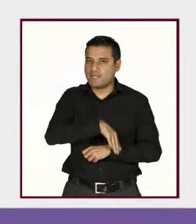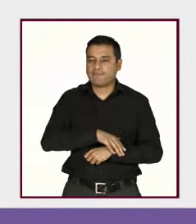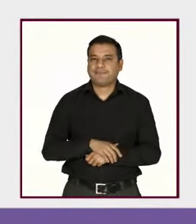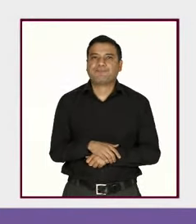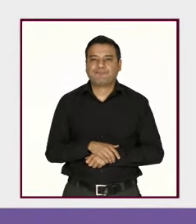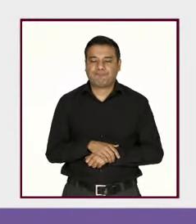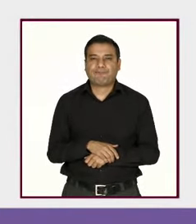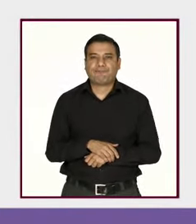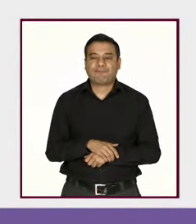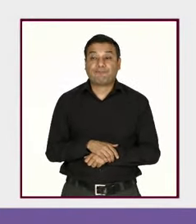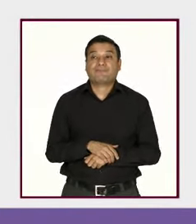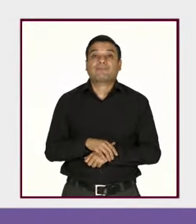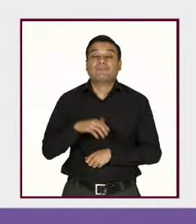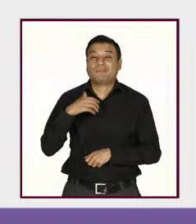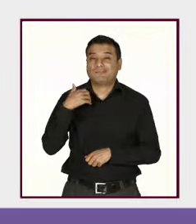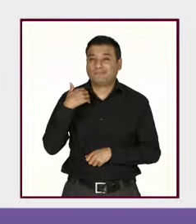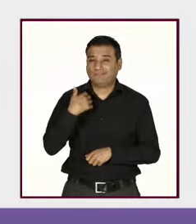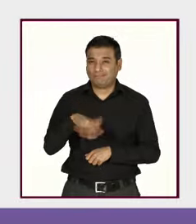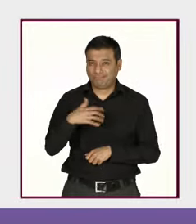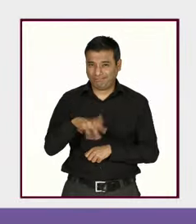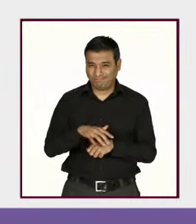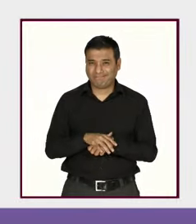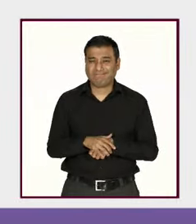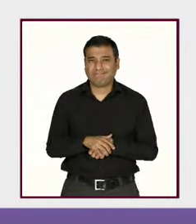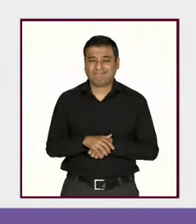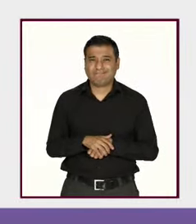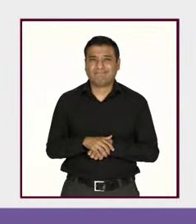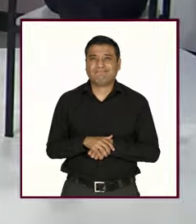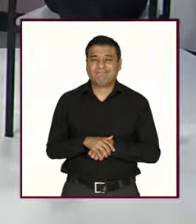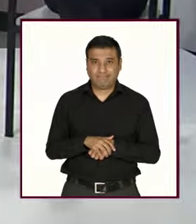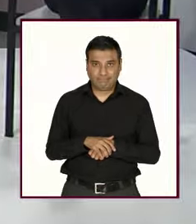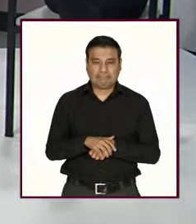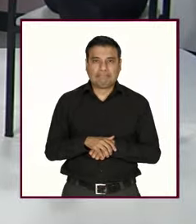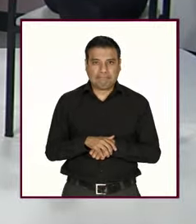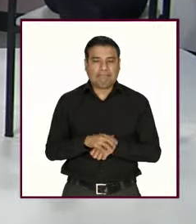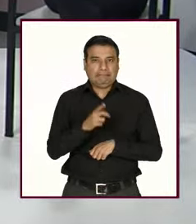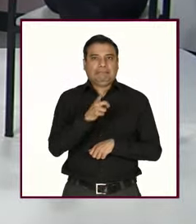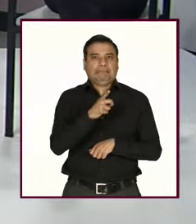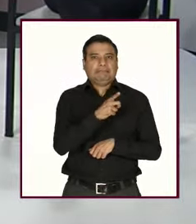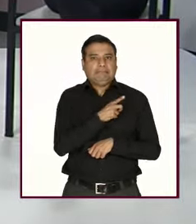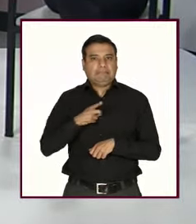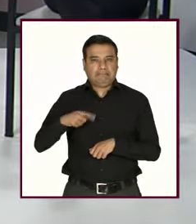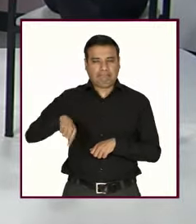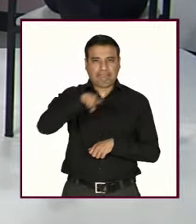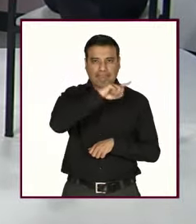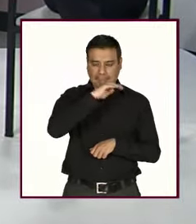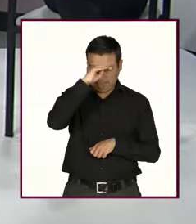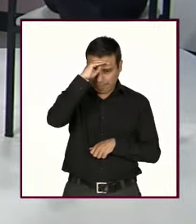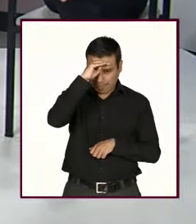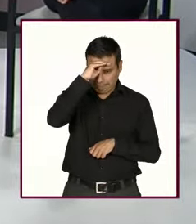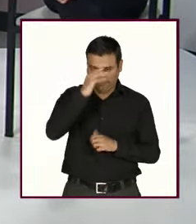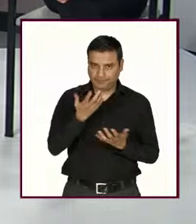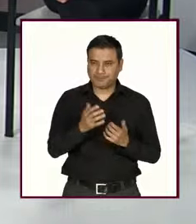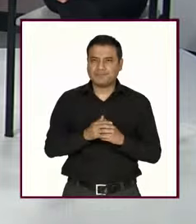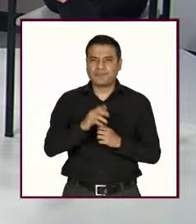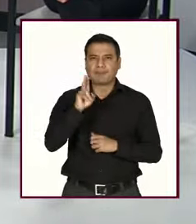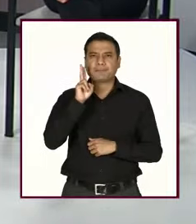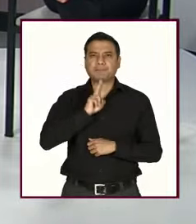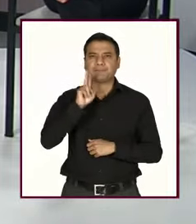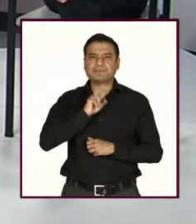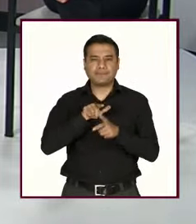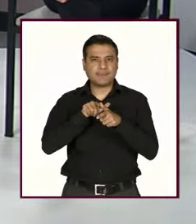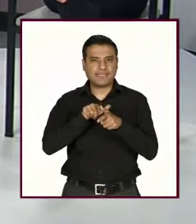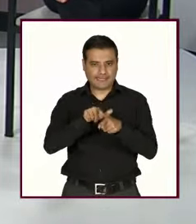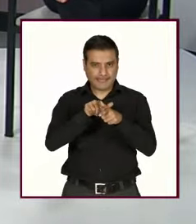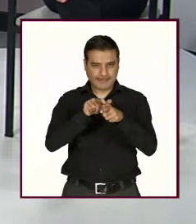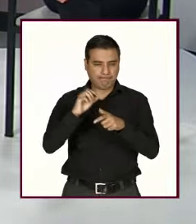Vaya, sí que es necesario hacer toda esta revisión. Y bueno, vamos con más láminas. Claro. Antes